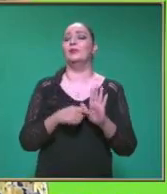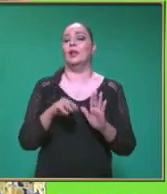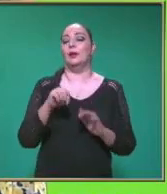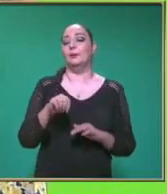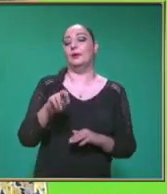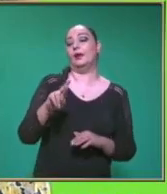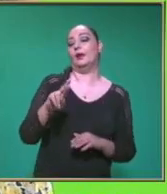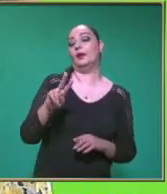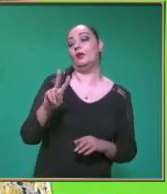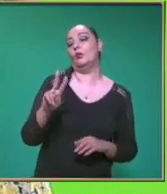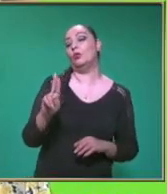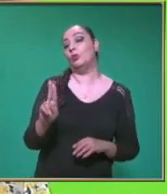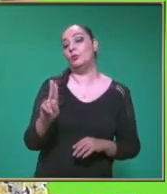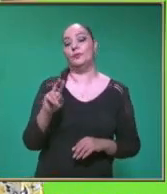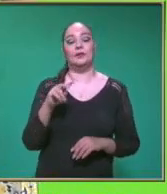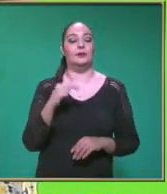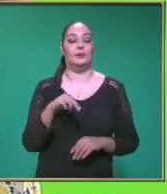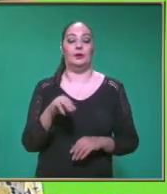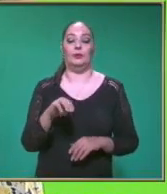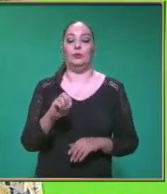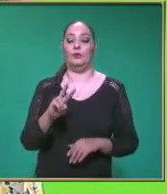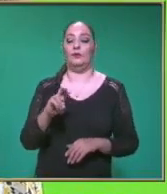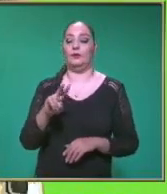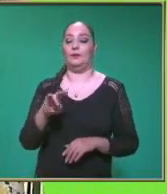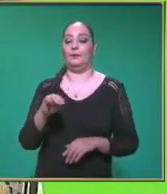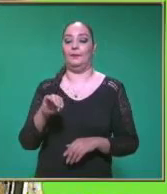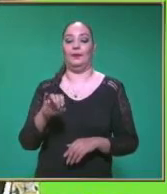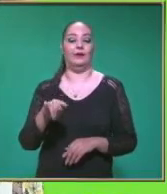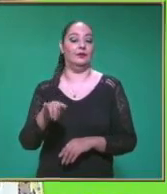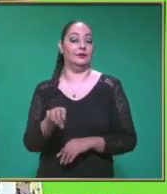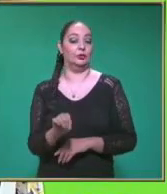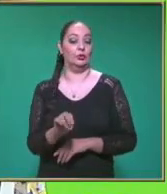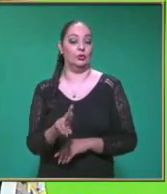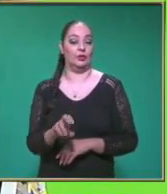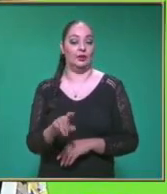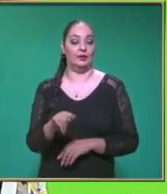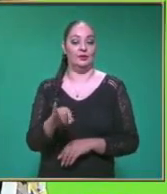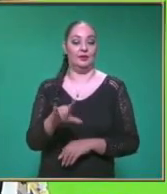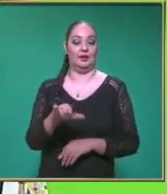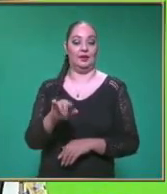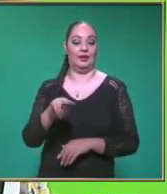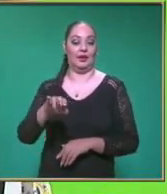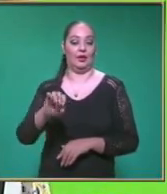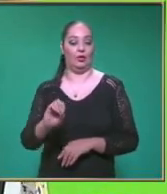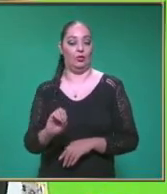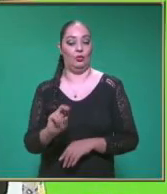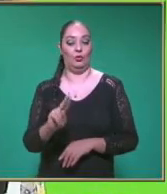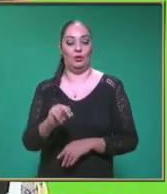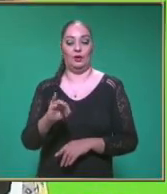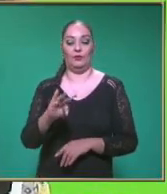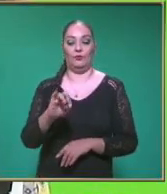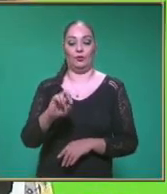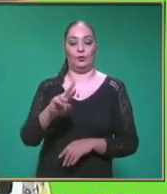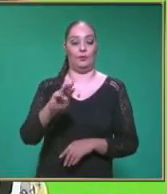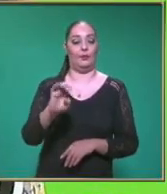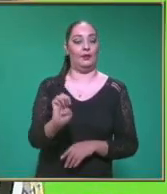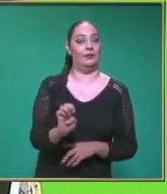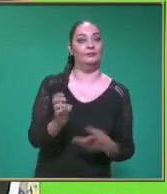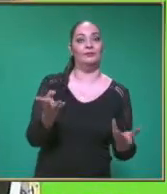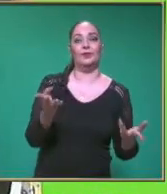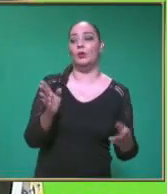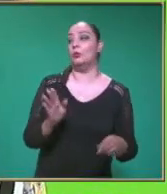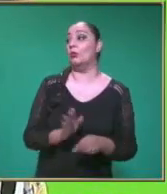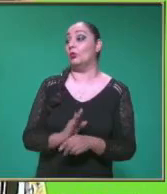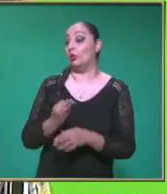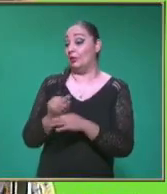Movimiento rectilíneo Uniforme Pero por qué Vendría siendo Un movimiento Rectilíneo Uniforme Maestra Recordemos Que hace un momento Antes del